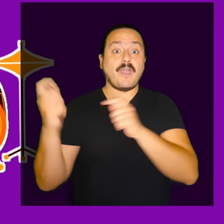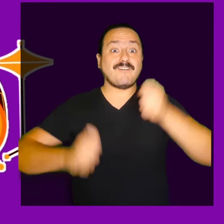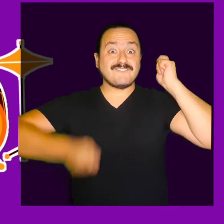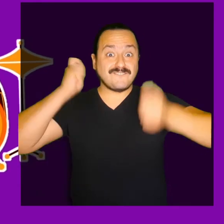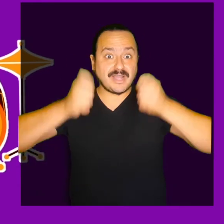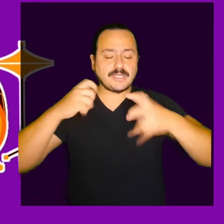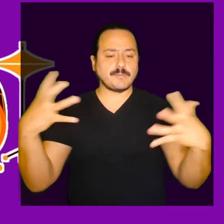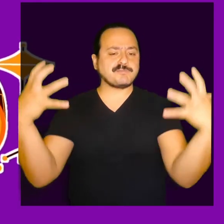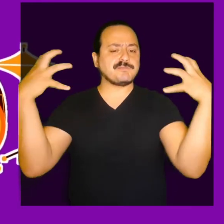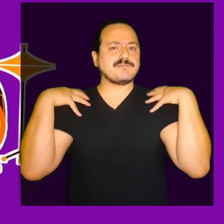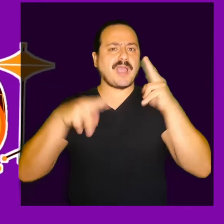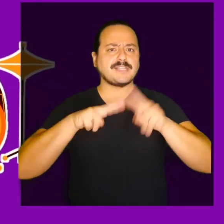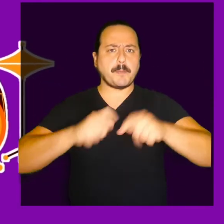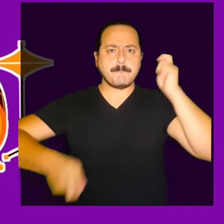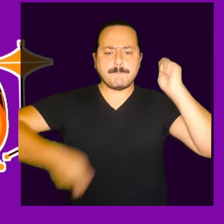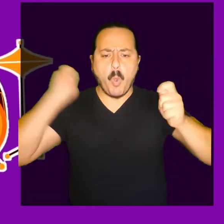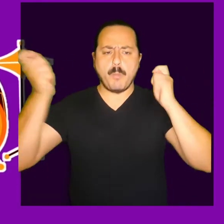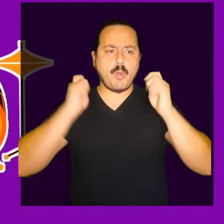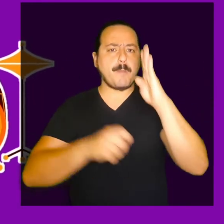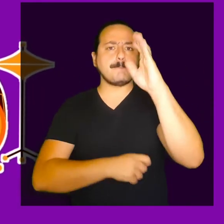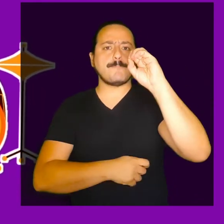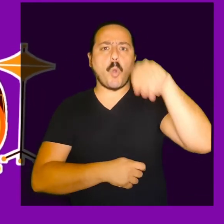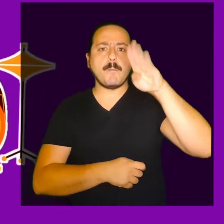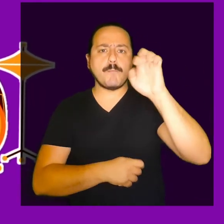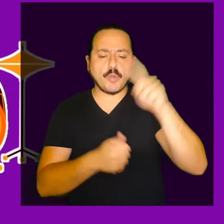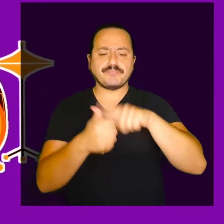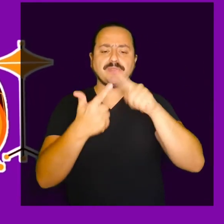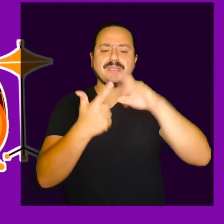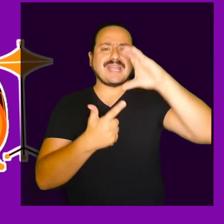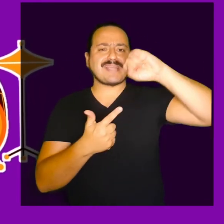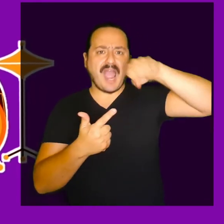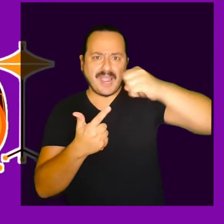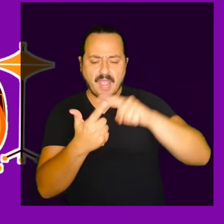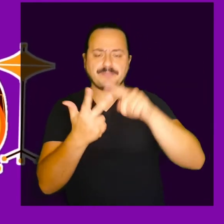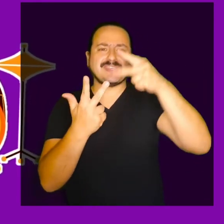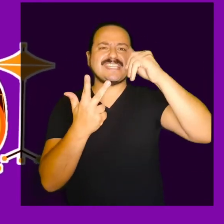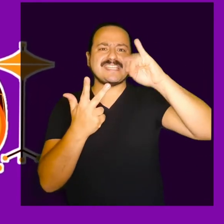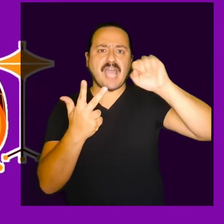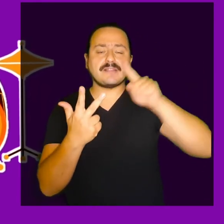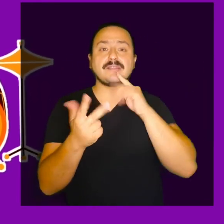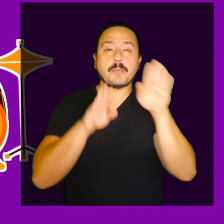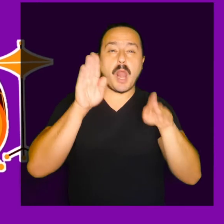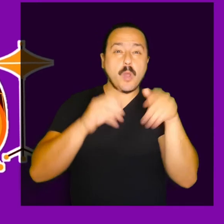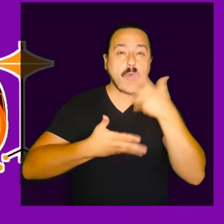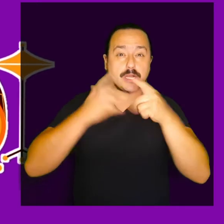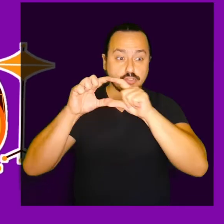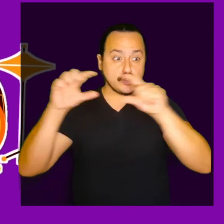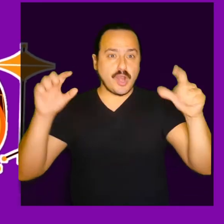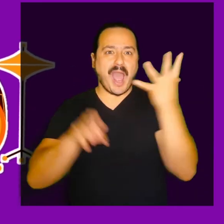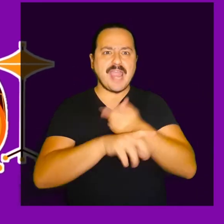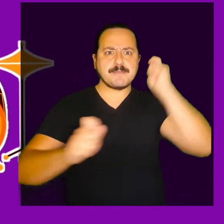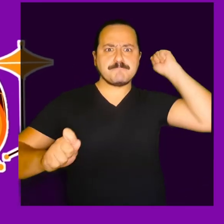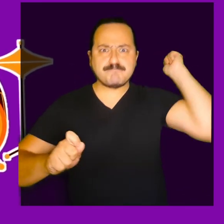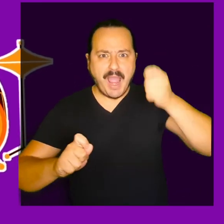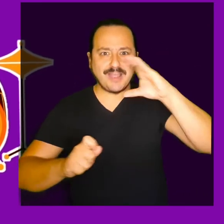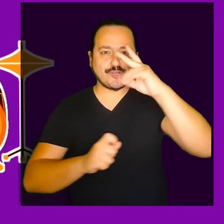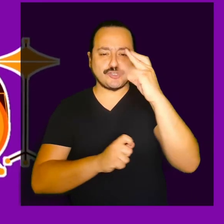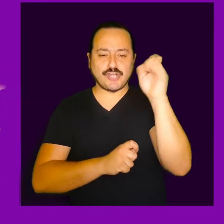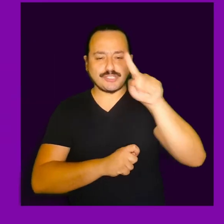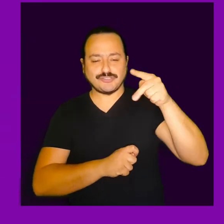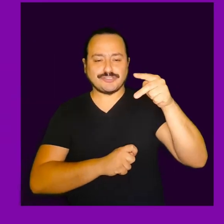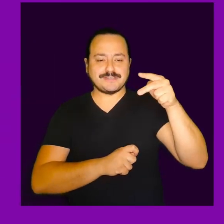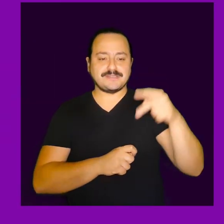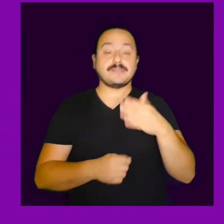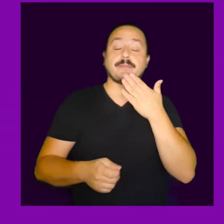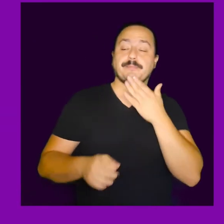batería se encargará de hacer patrones rítmicos entre bombo, caja y hit-hat, marcando el cambio de algunas frases con un crash.